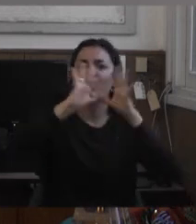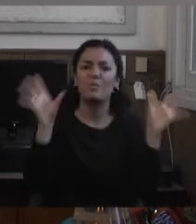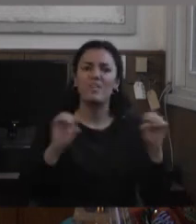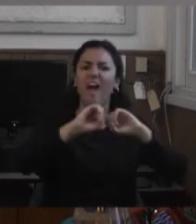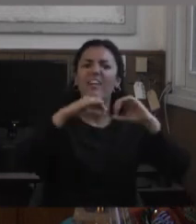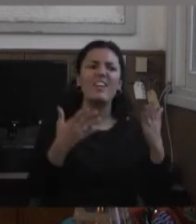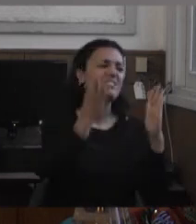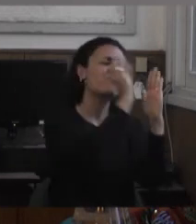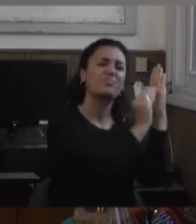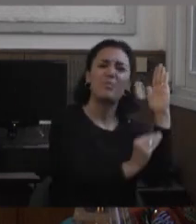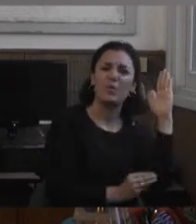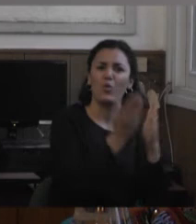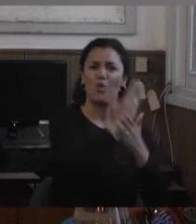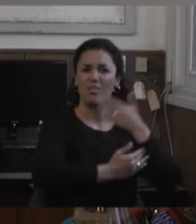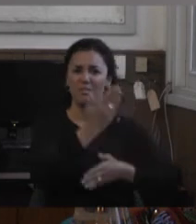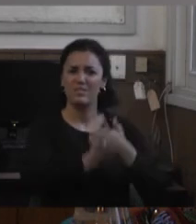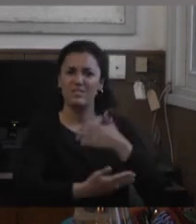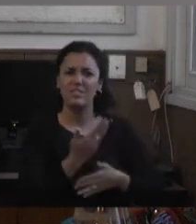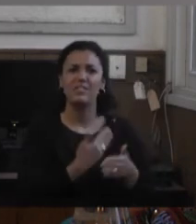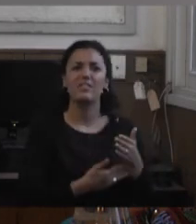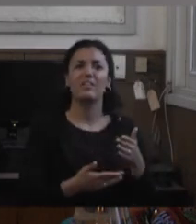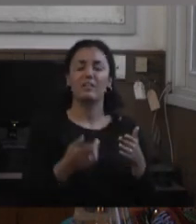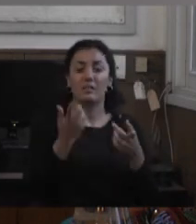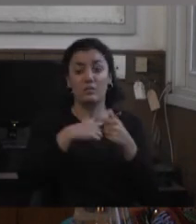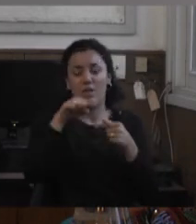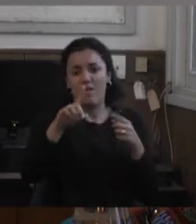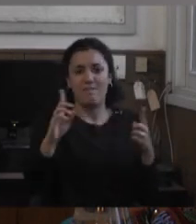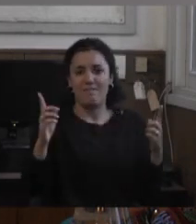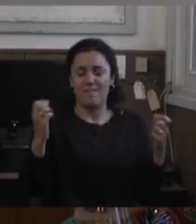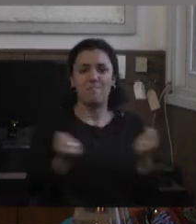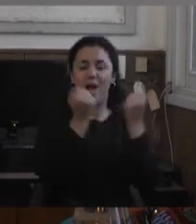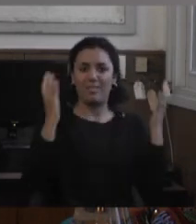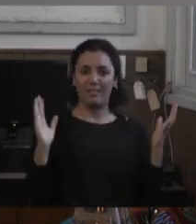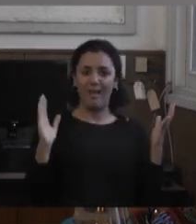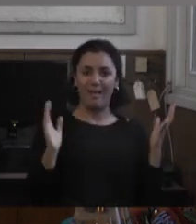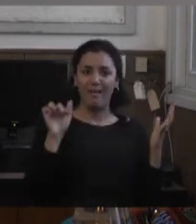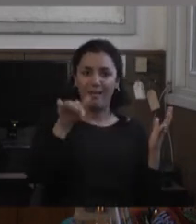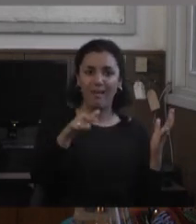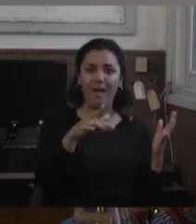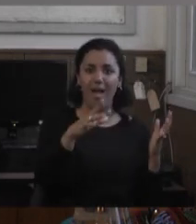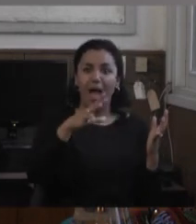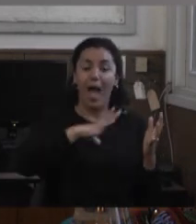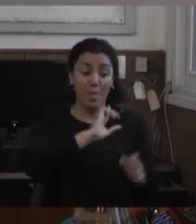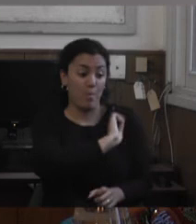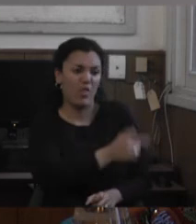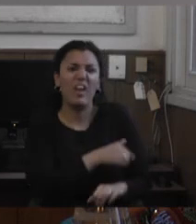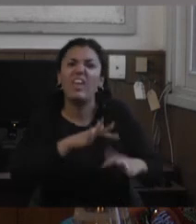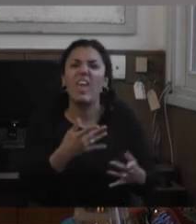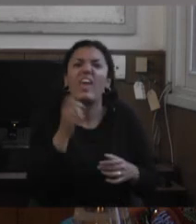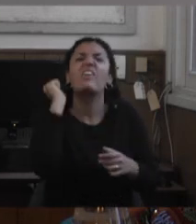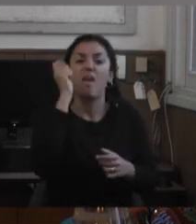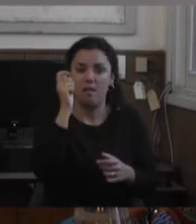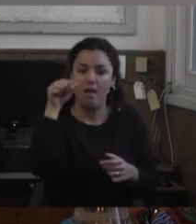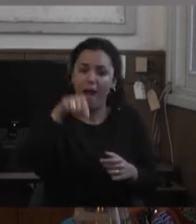digo a ver es impactante ver cómo para impactante porque los pibes están en la relación ahí que el poder lo tienen quienes dan la clase